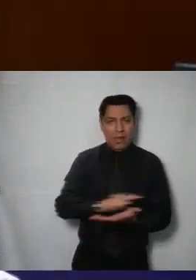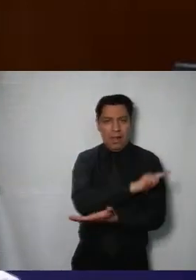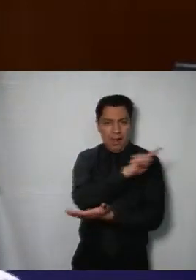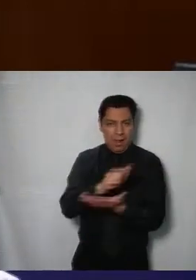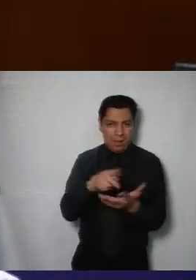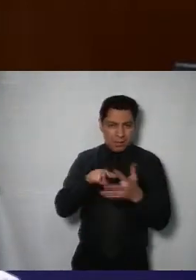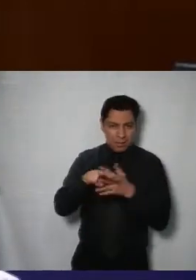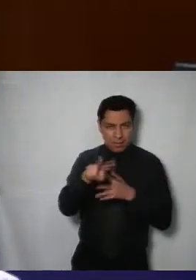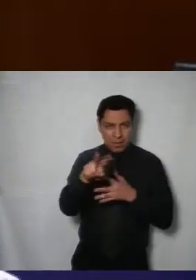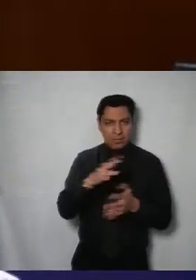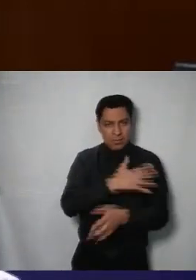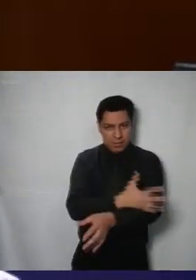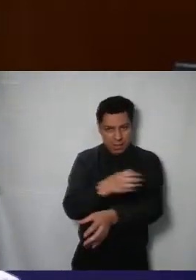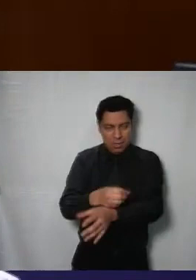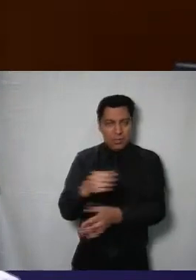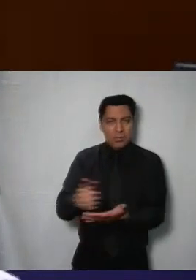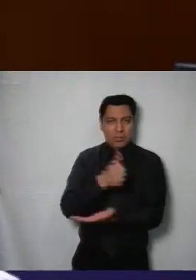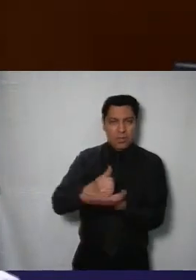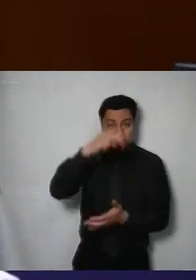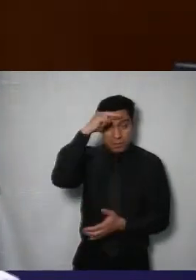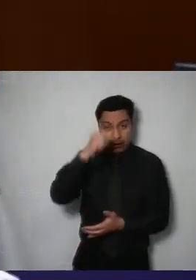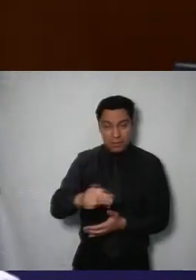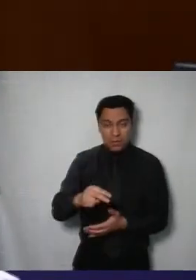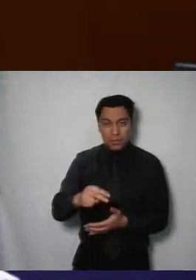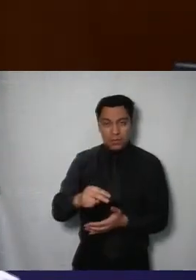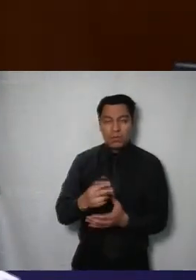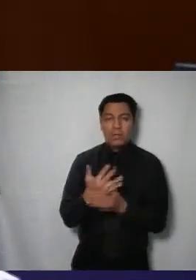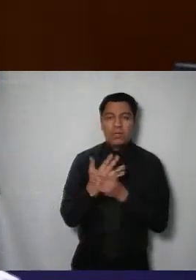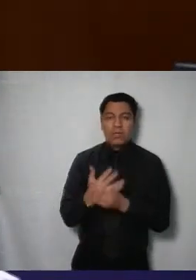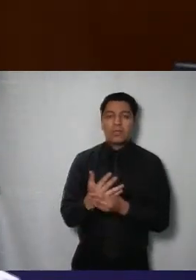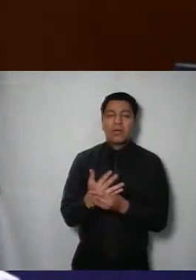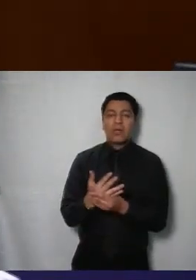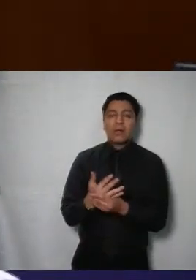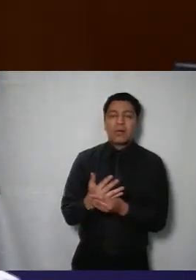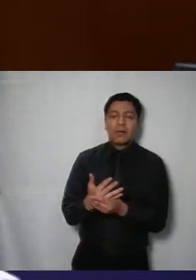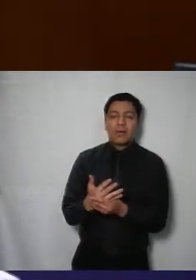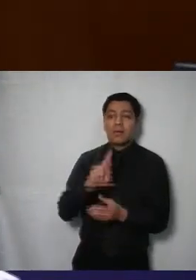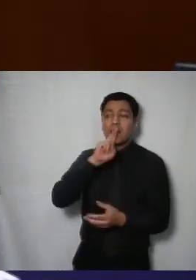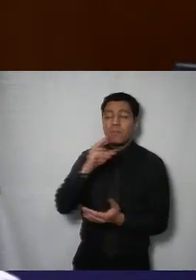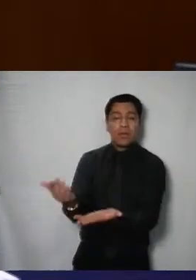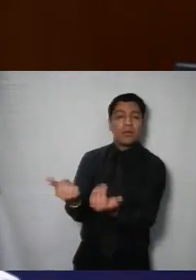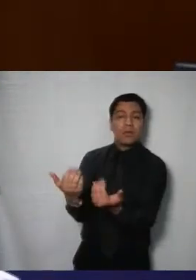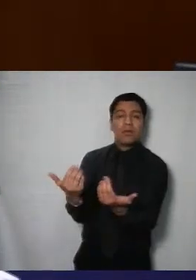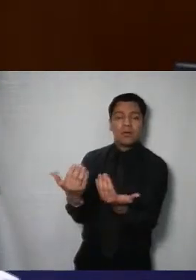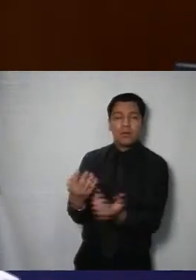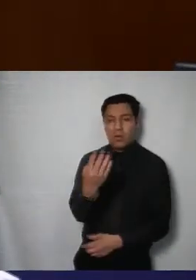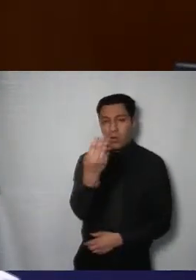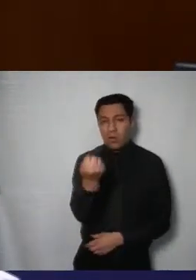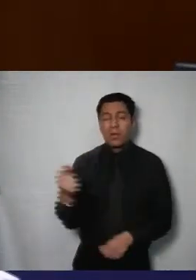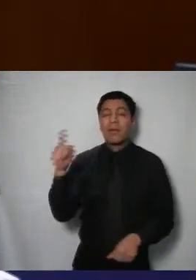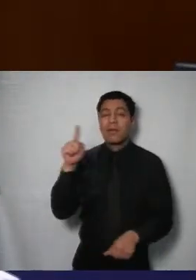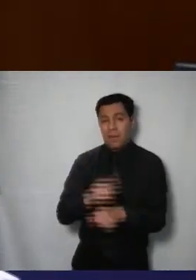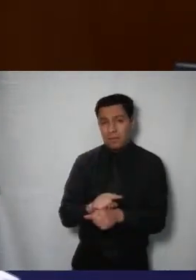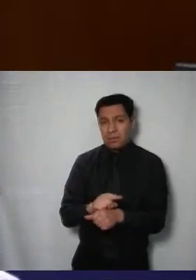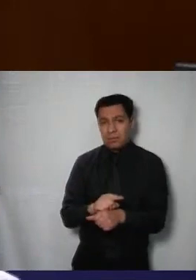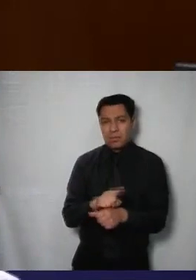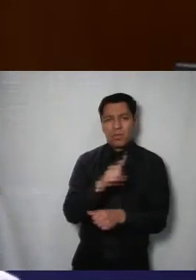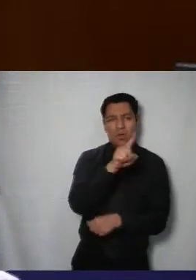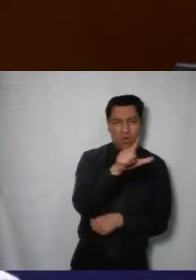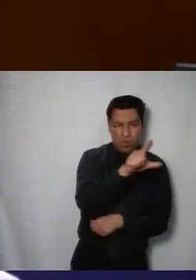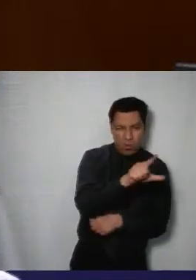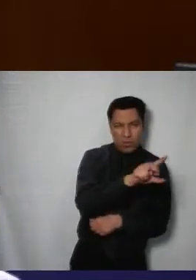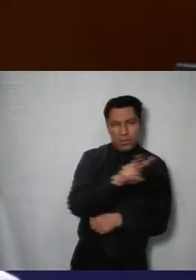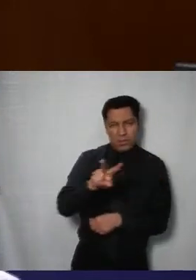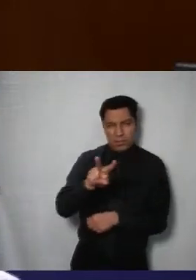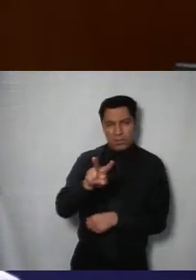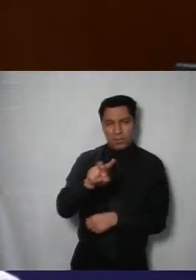la ley de transparencia de la Ciudad de México establece que tenemos nueve días hábiles para dar respuesta cuando nos requieren